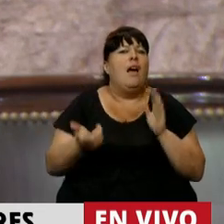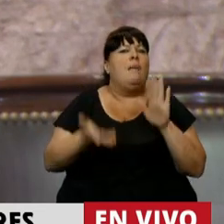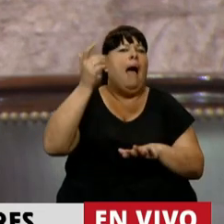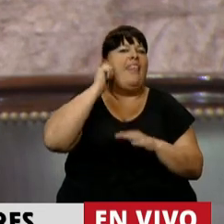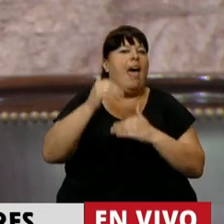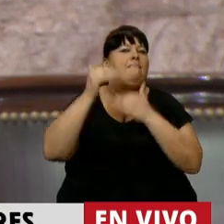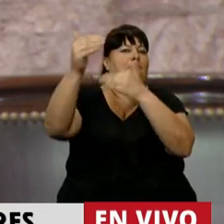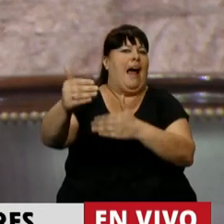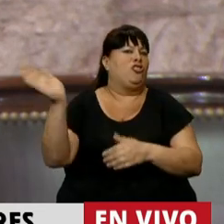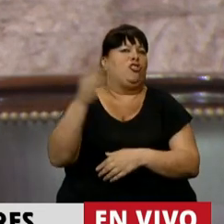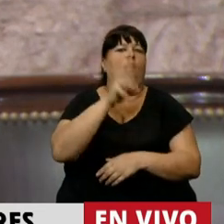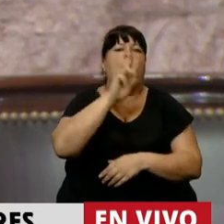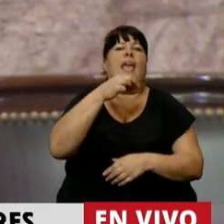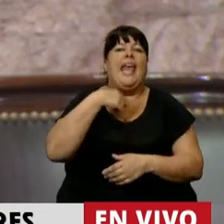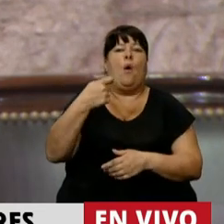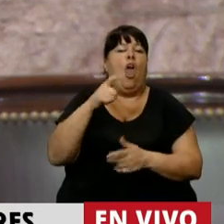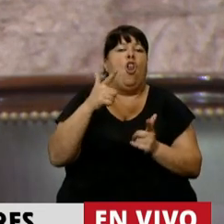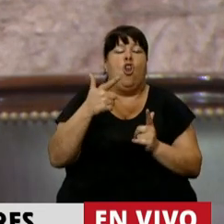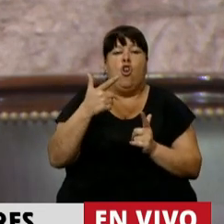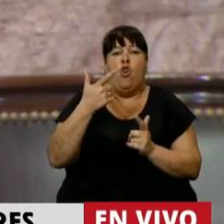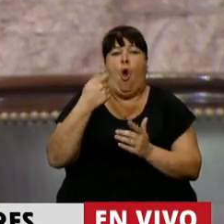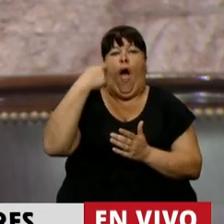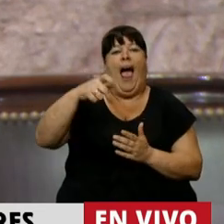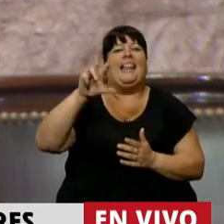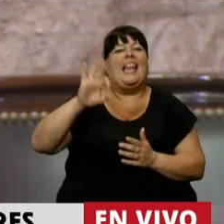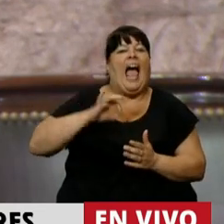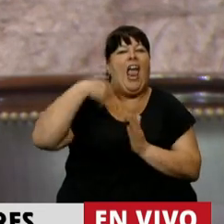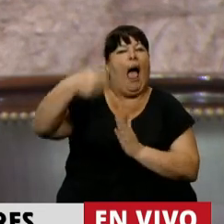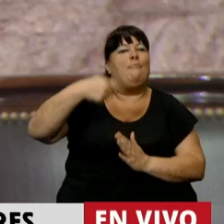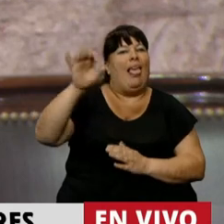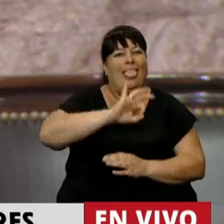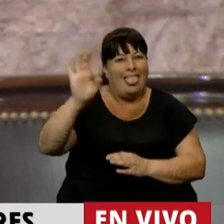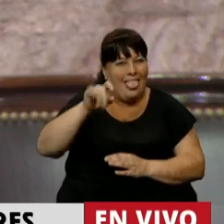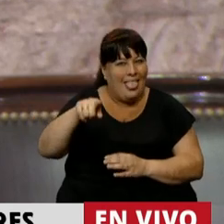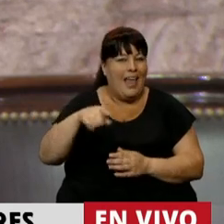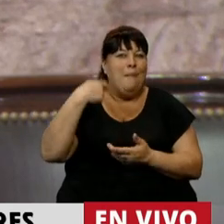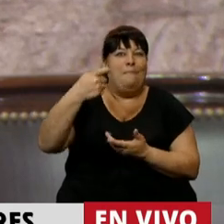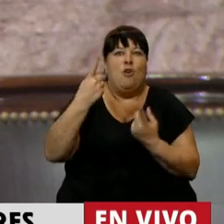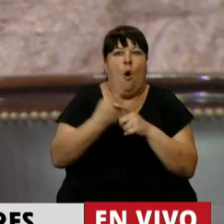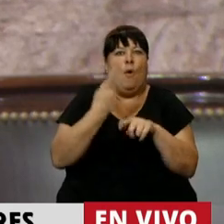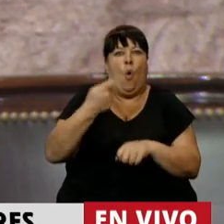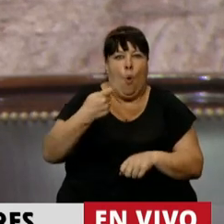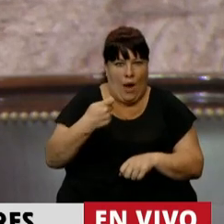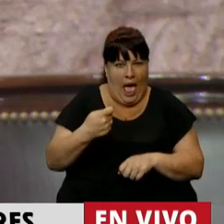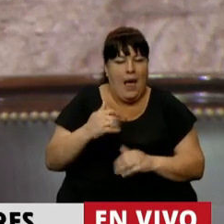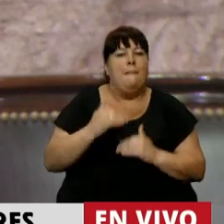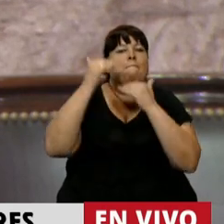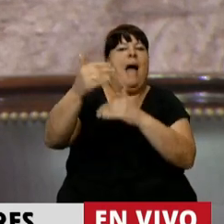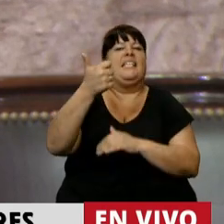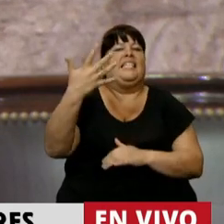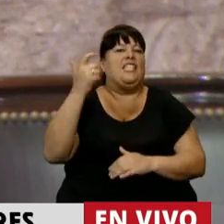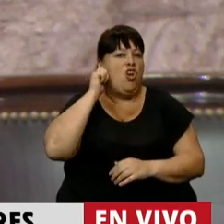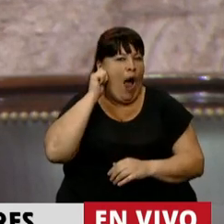la edad jubilatoria de todas aquellas mujeres que no tienen los 30 años de aportes necesarios para jubilarse. Se elevó a 65